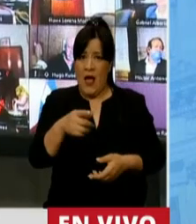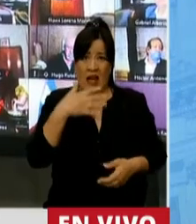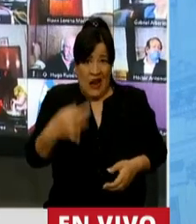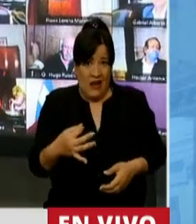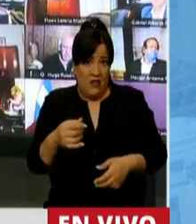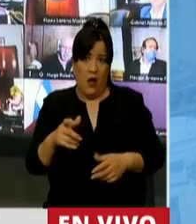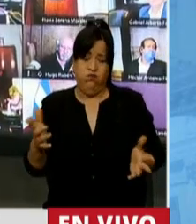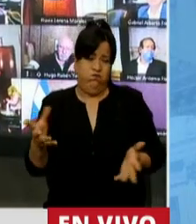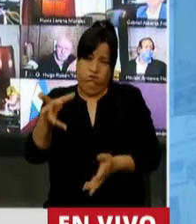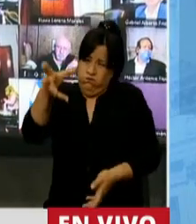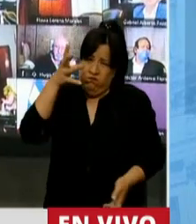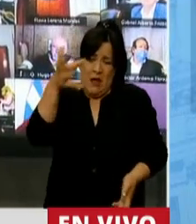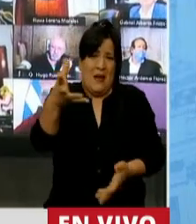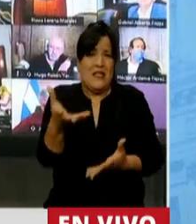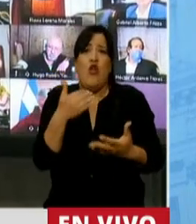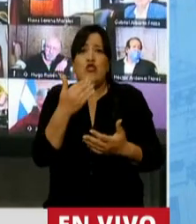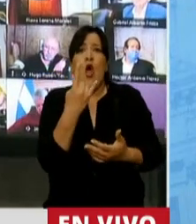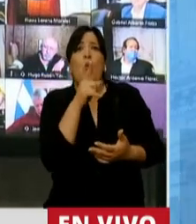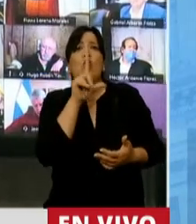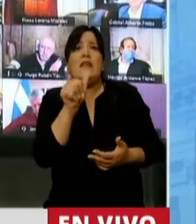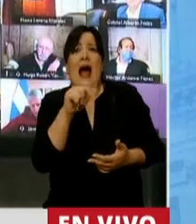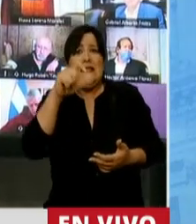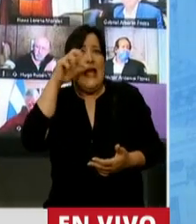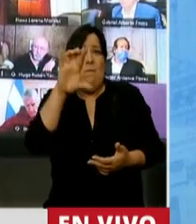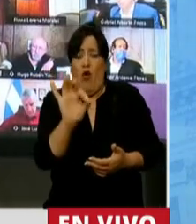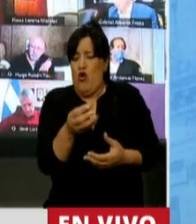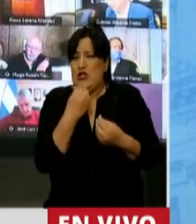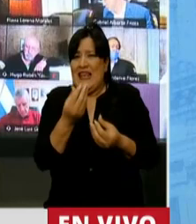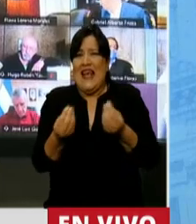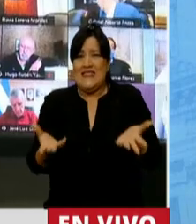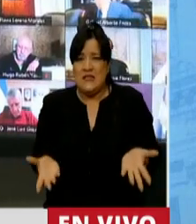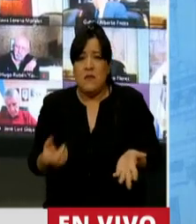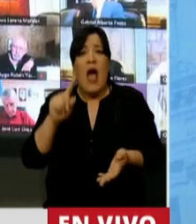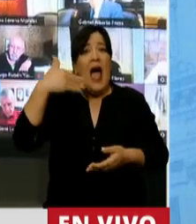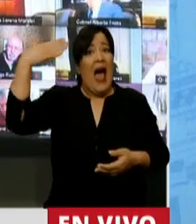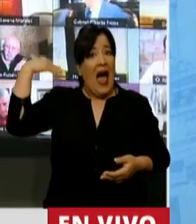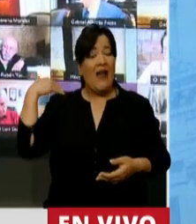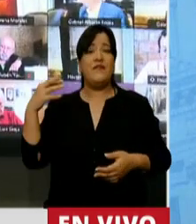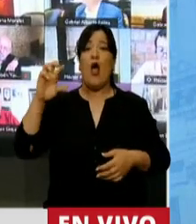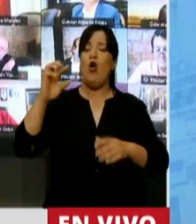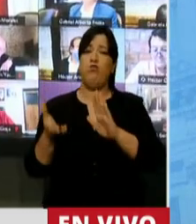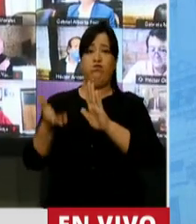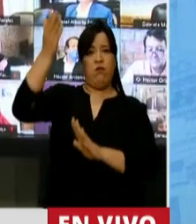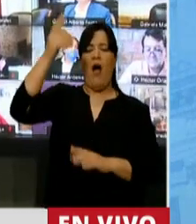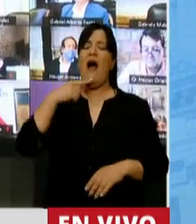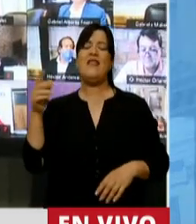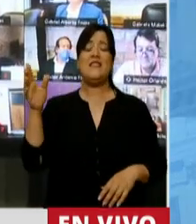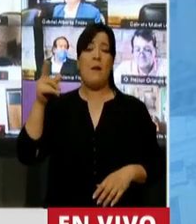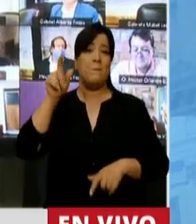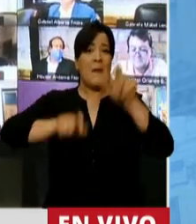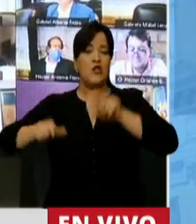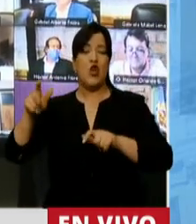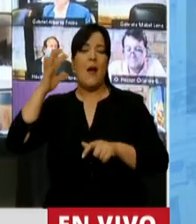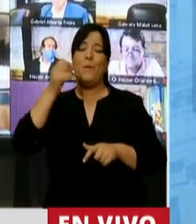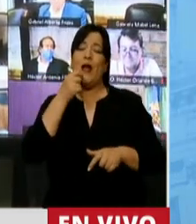super cepo, hay un ultra cepo, no sé lo que es. Y en nuestro gobierno cuando aumentaba el dólar salían los opinólogos a decir, por ejemplo,